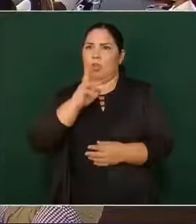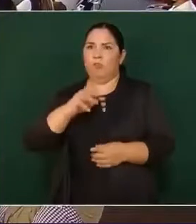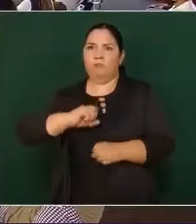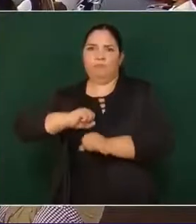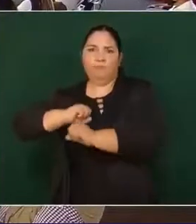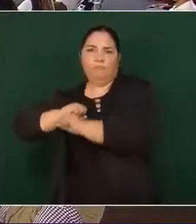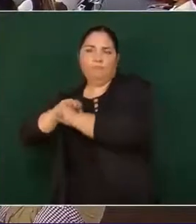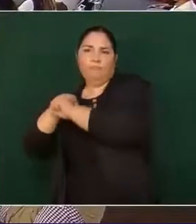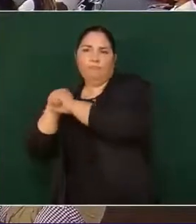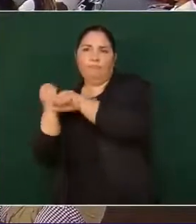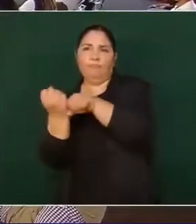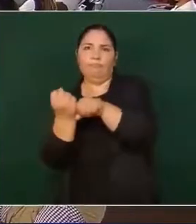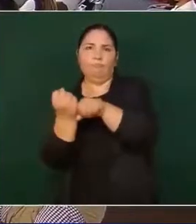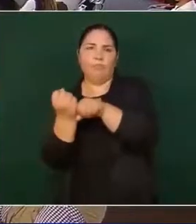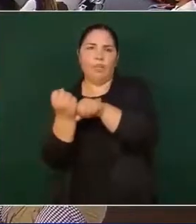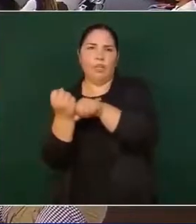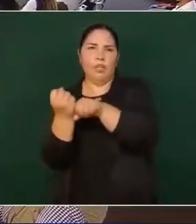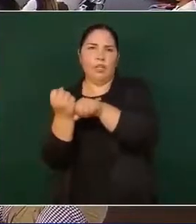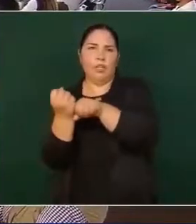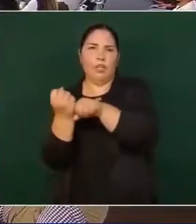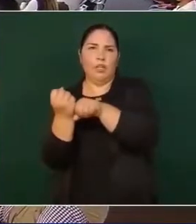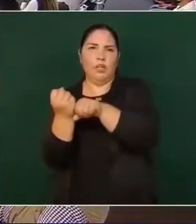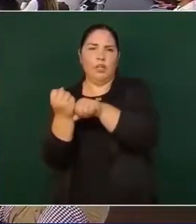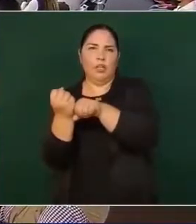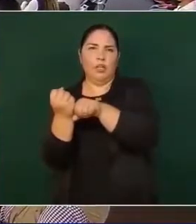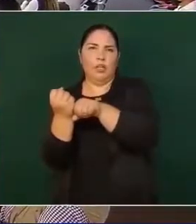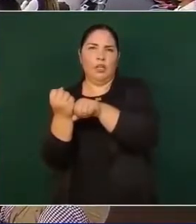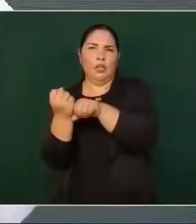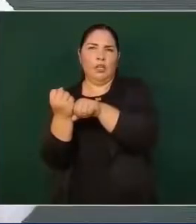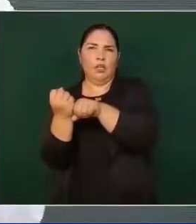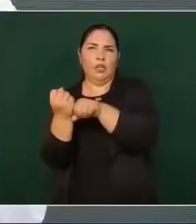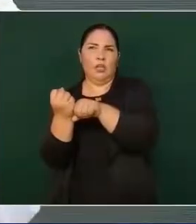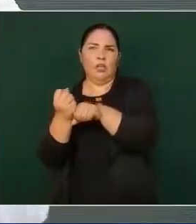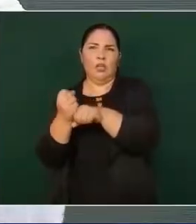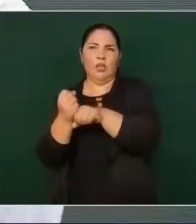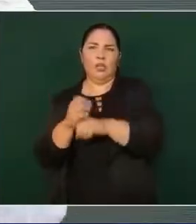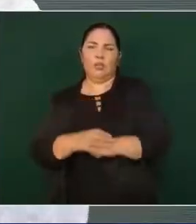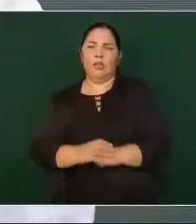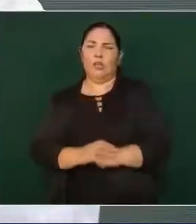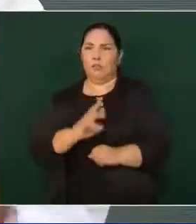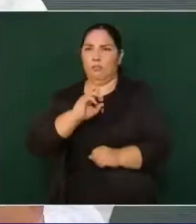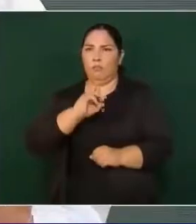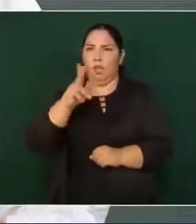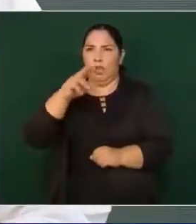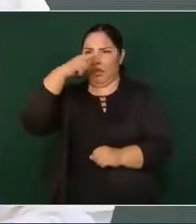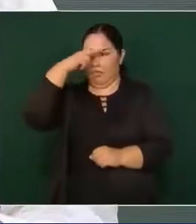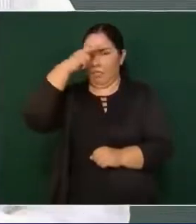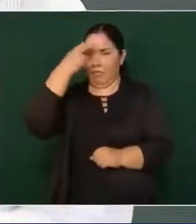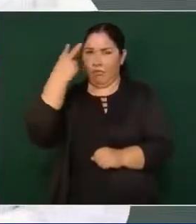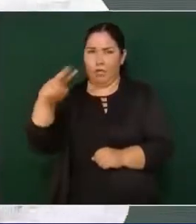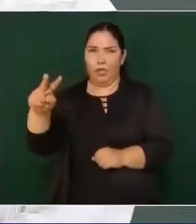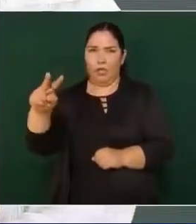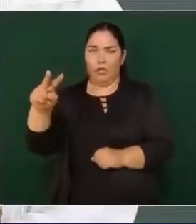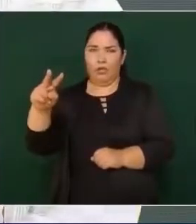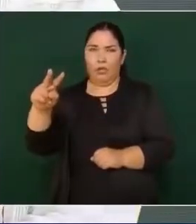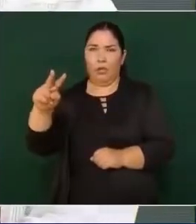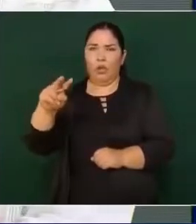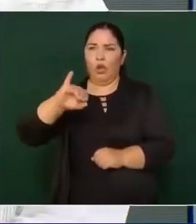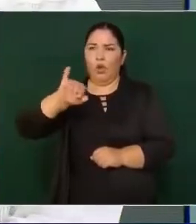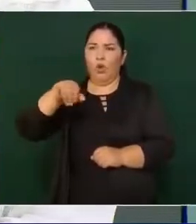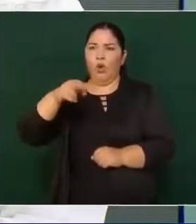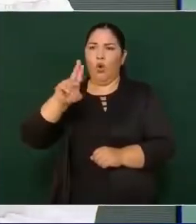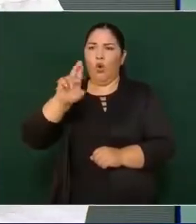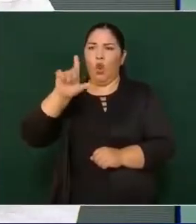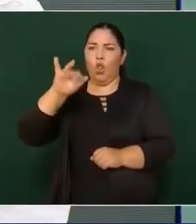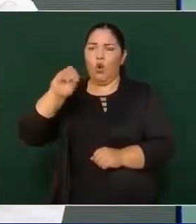de grandes ligas, mexicano, a Julio